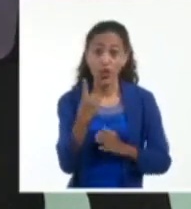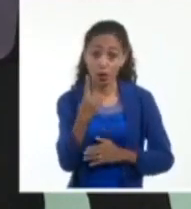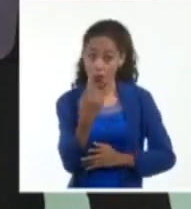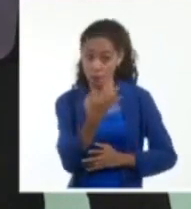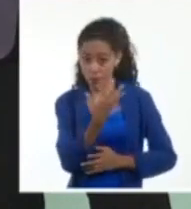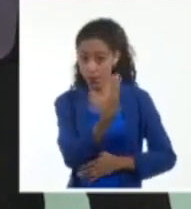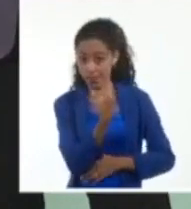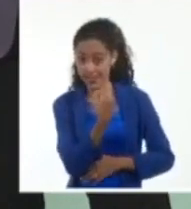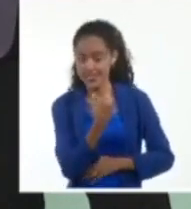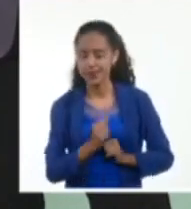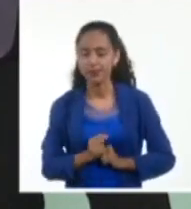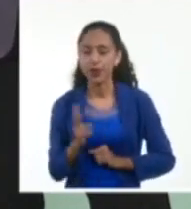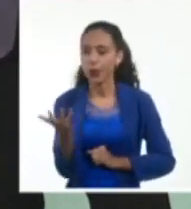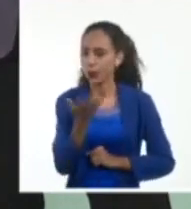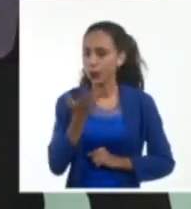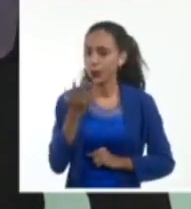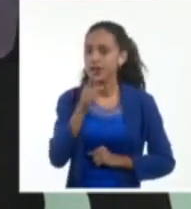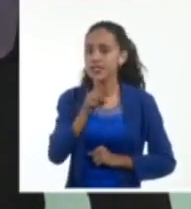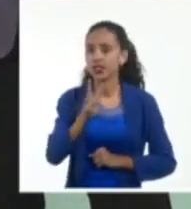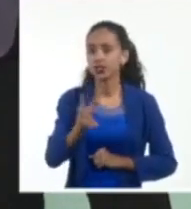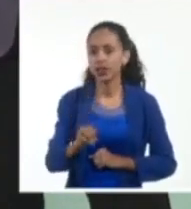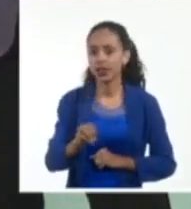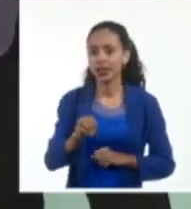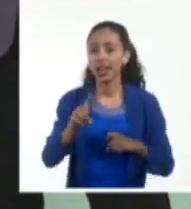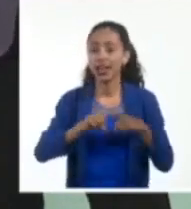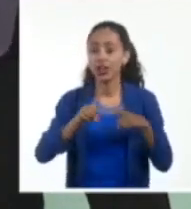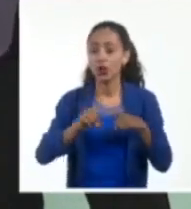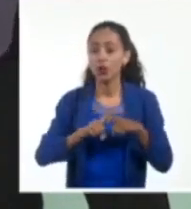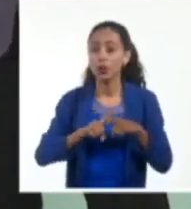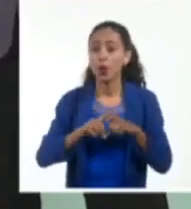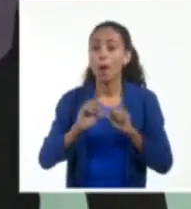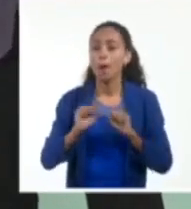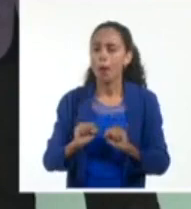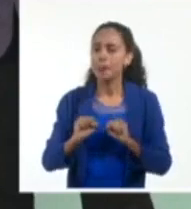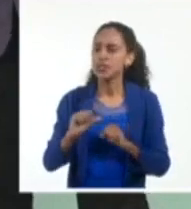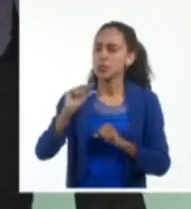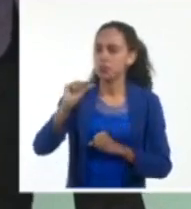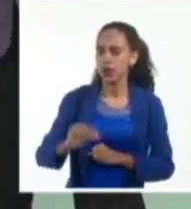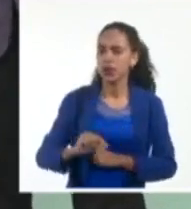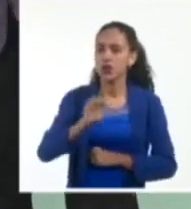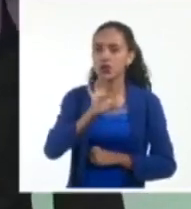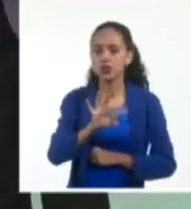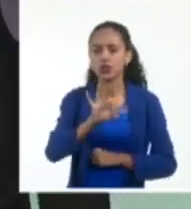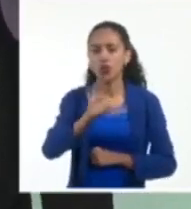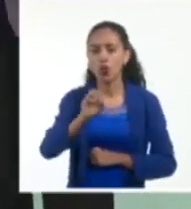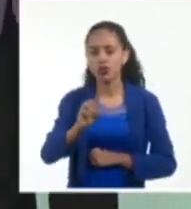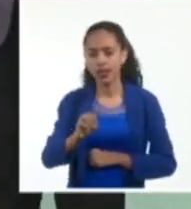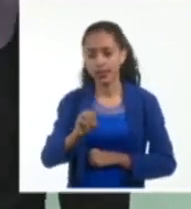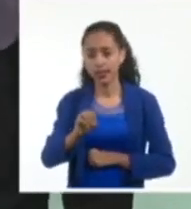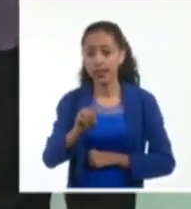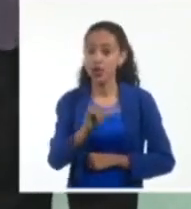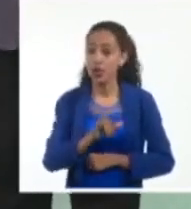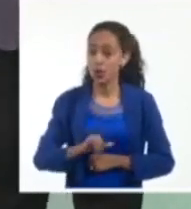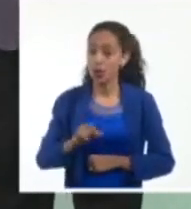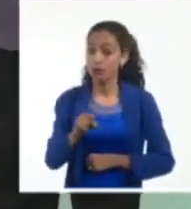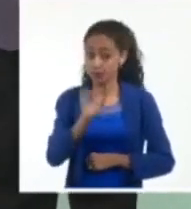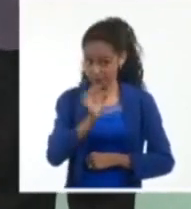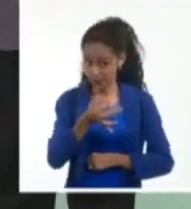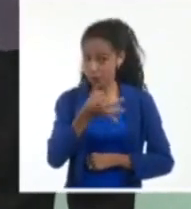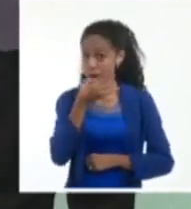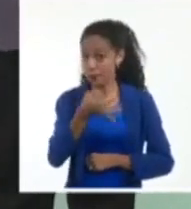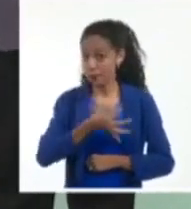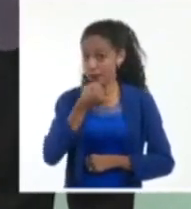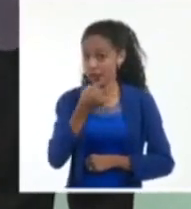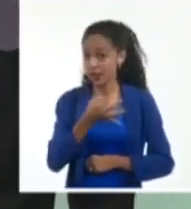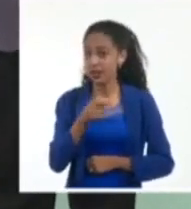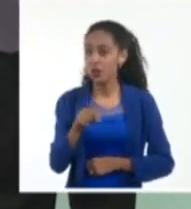Vientos máximos sostenidos de 130 kilómetros por hora. La presión la ha disminuido a 980 hectáreas pascales. Y como bien tú explicabas, va